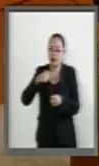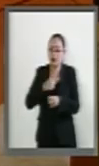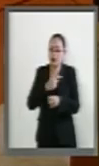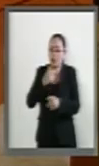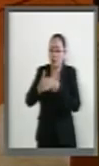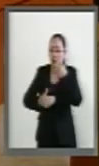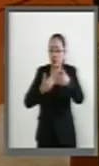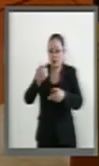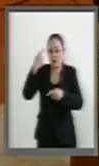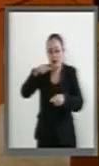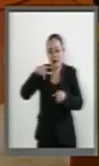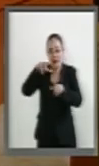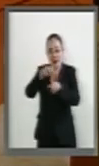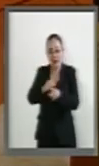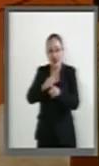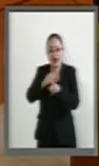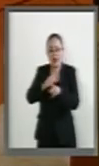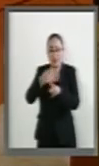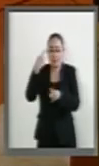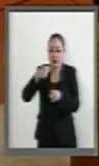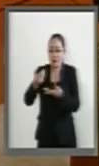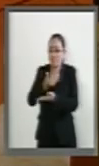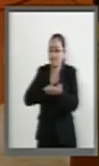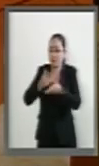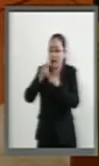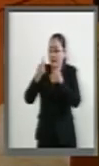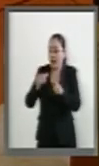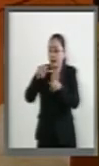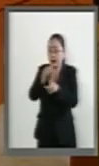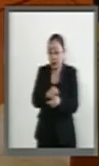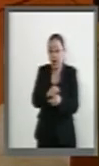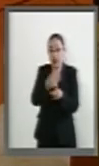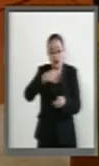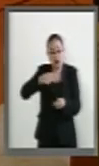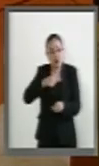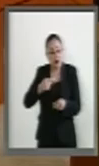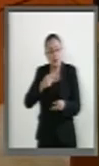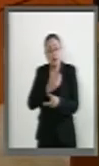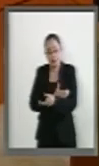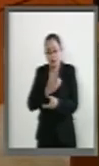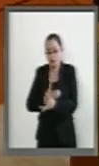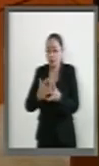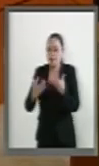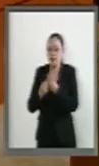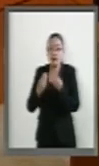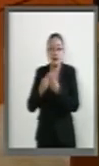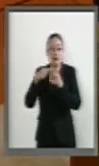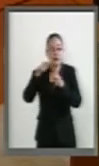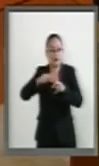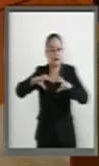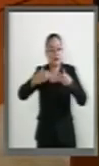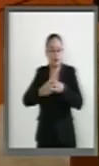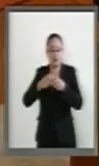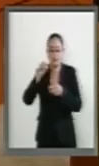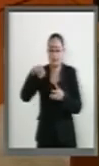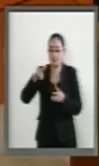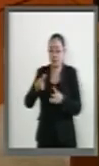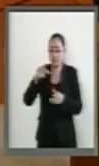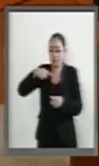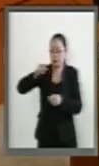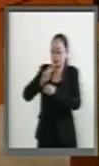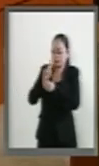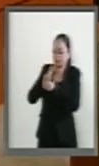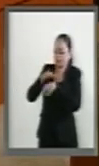proceso de negociación de la paz. Somos parte de la misión especial de la ONU, de observación